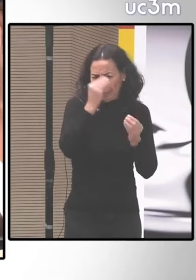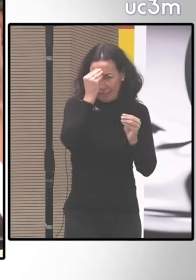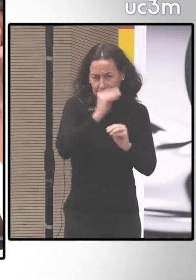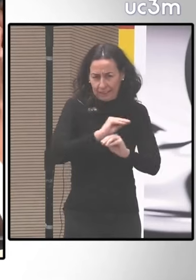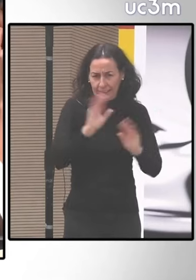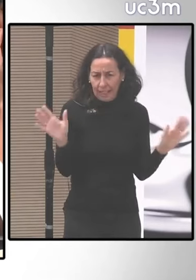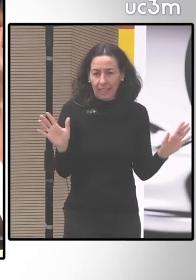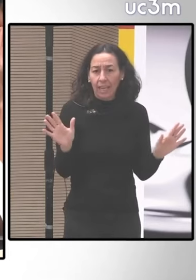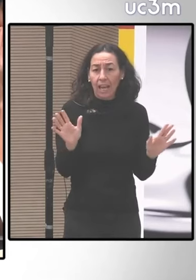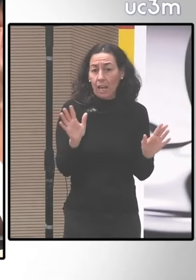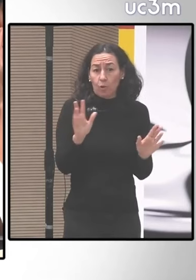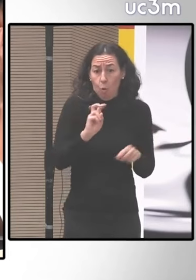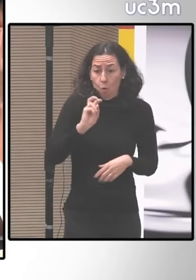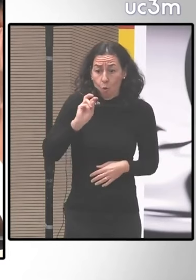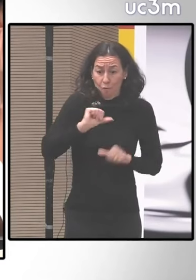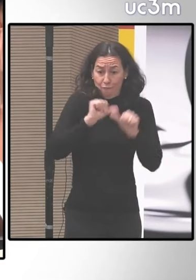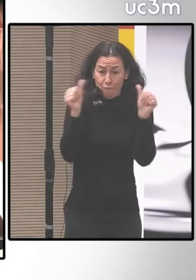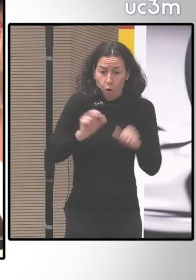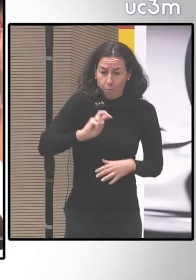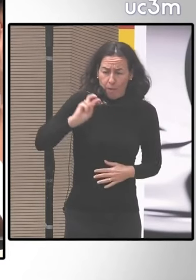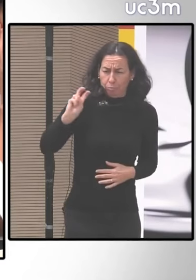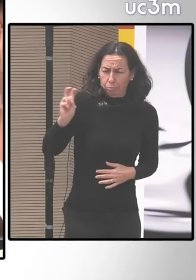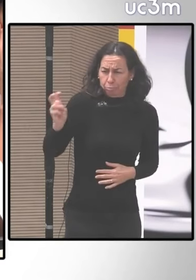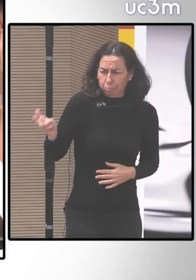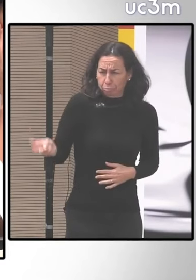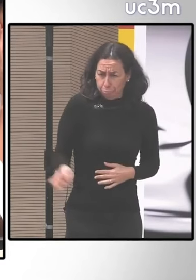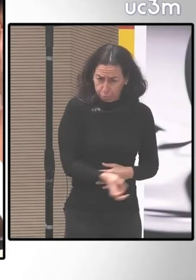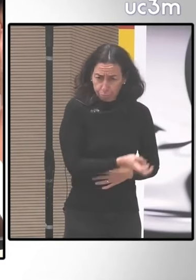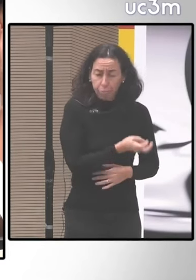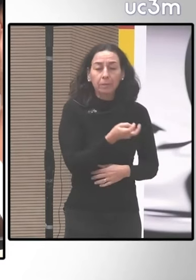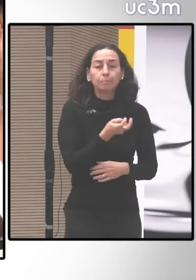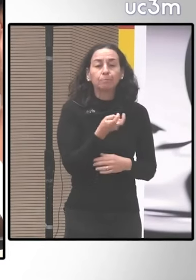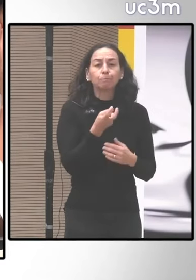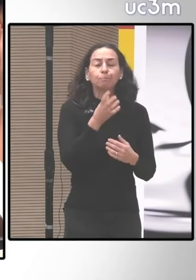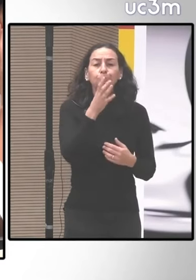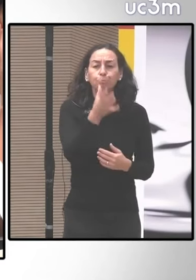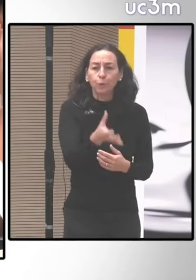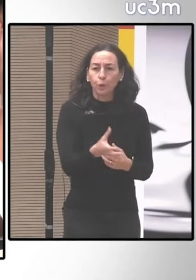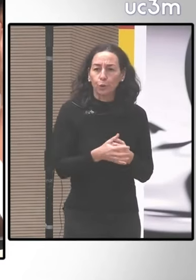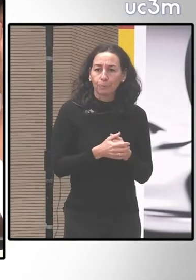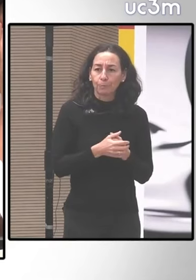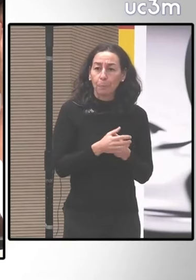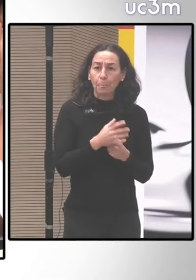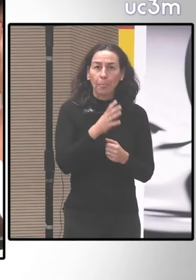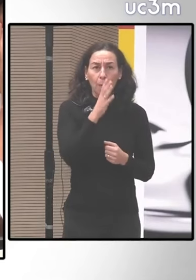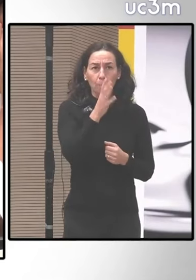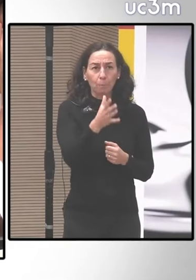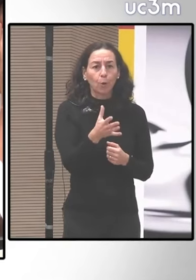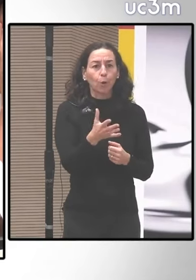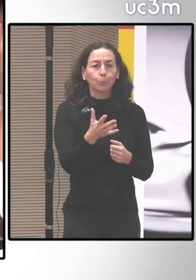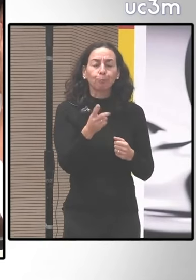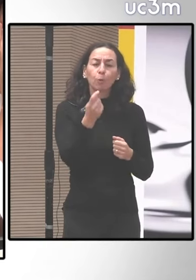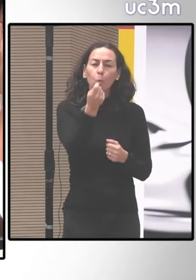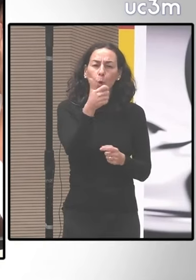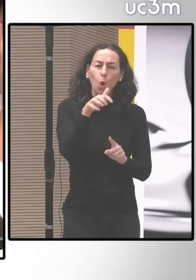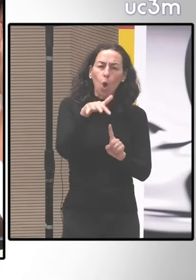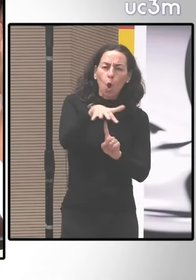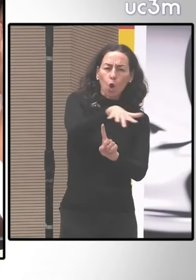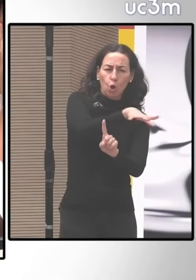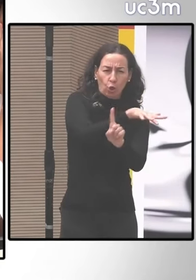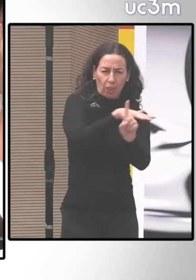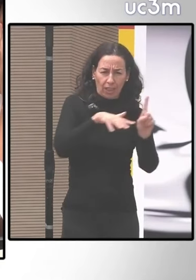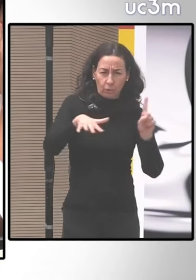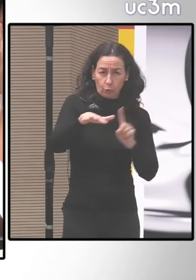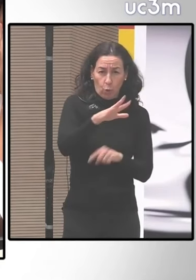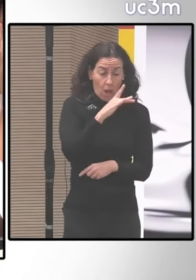en sus múltiples y complejas dimensiones sobre todo porque situándonos digamos en el contexto que estamos